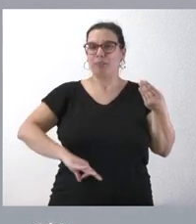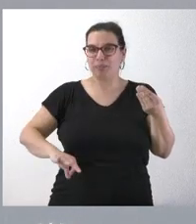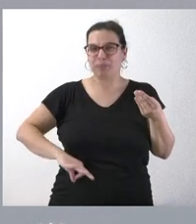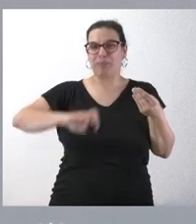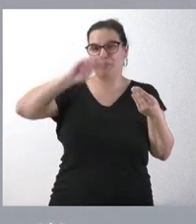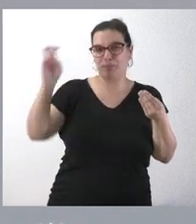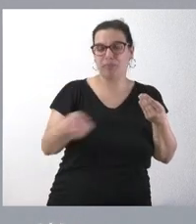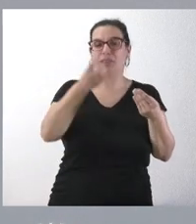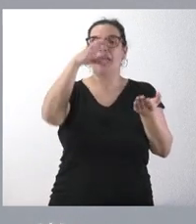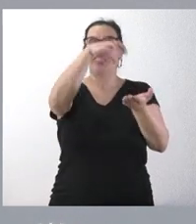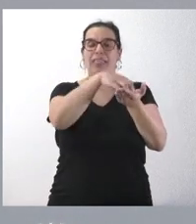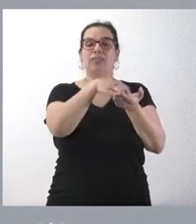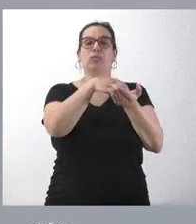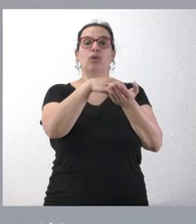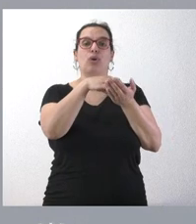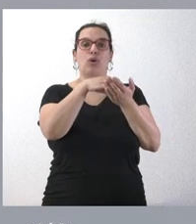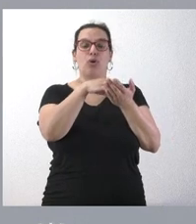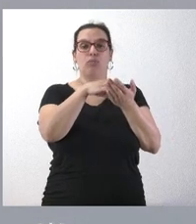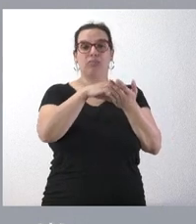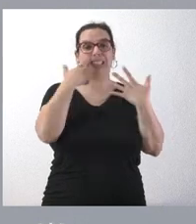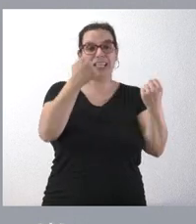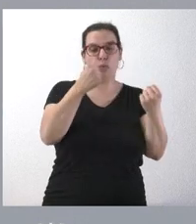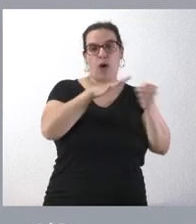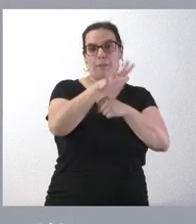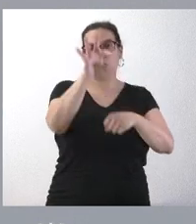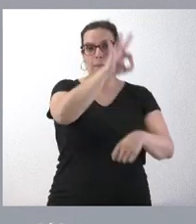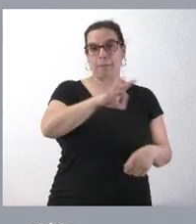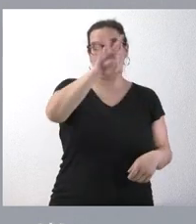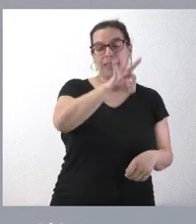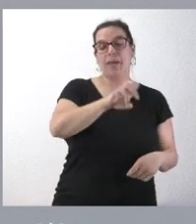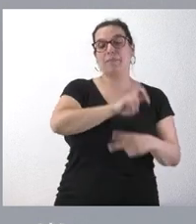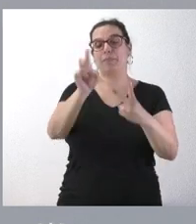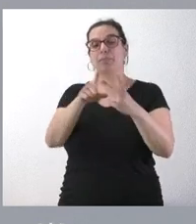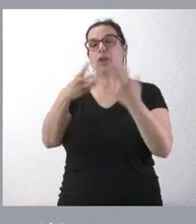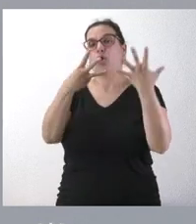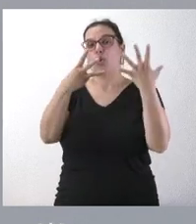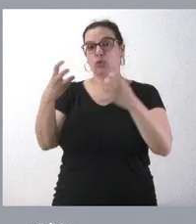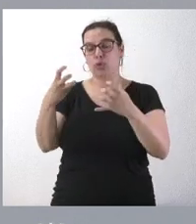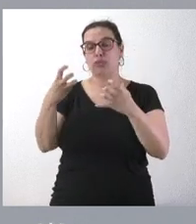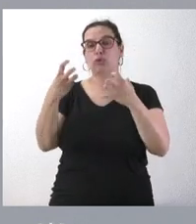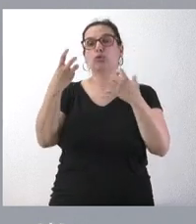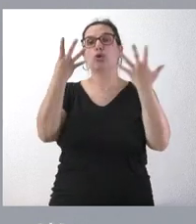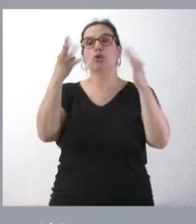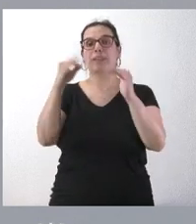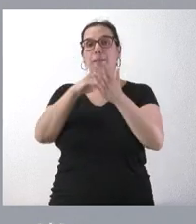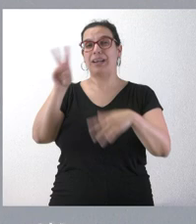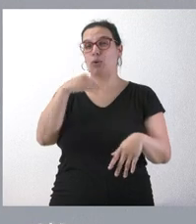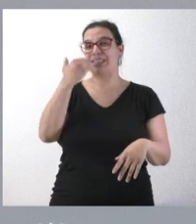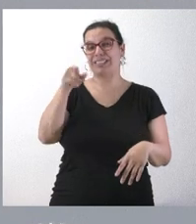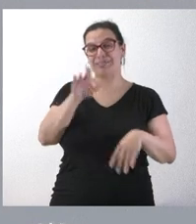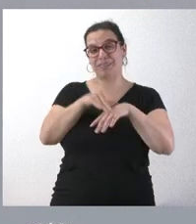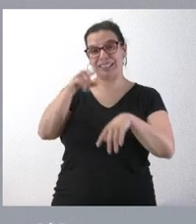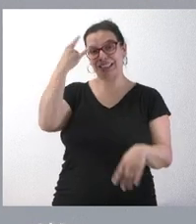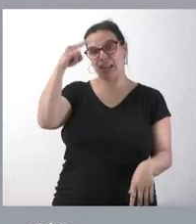primaria dependientes del ámbito de Palencia y 890.000 euros prácticamente en Salamanca